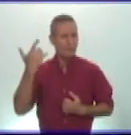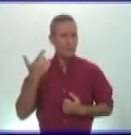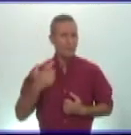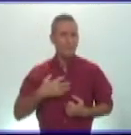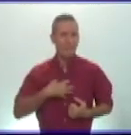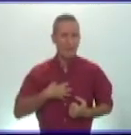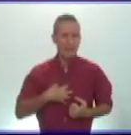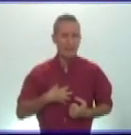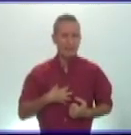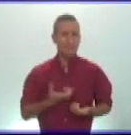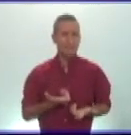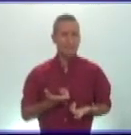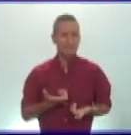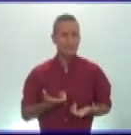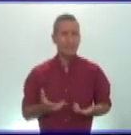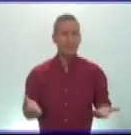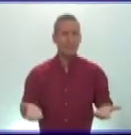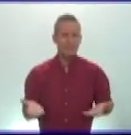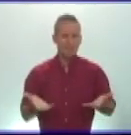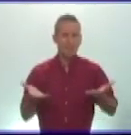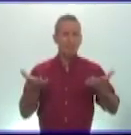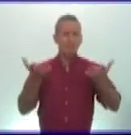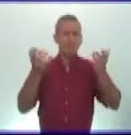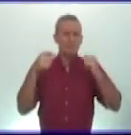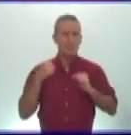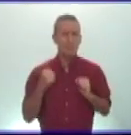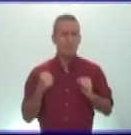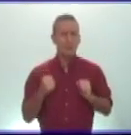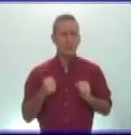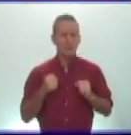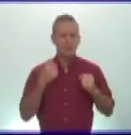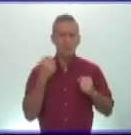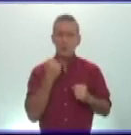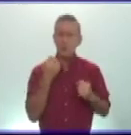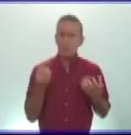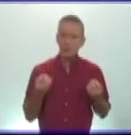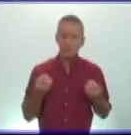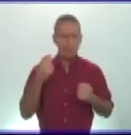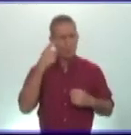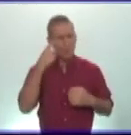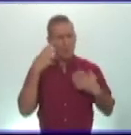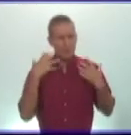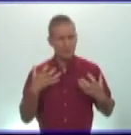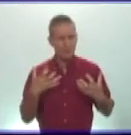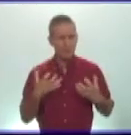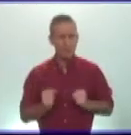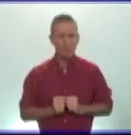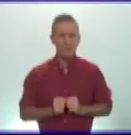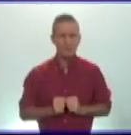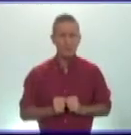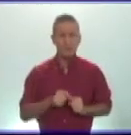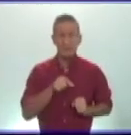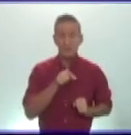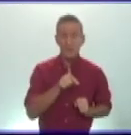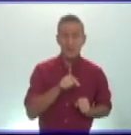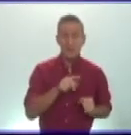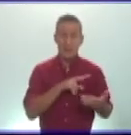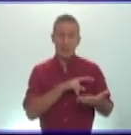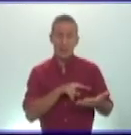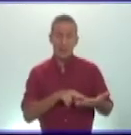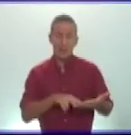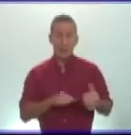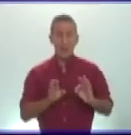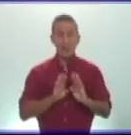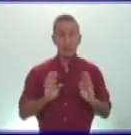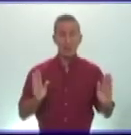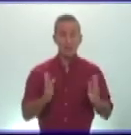papel importante en el propio desarrollo de la humanidad y en el propio desarrollo de las civilizaciones pues precisamente en el lecturas complementarias